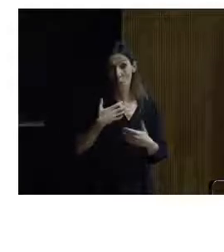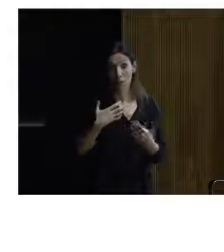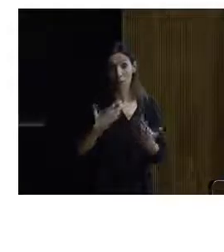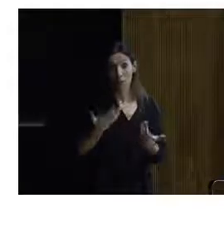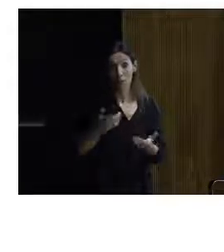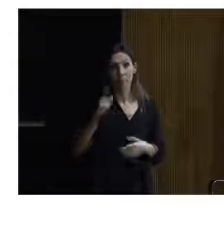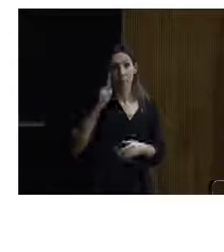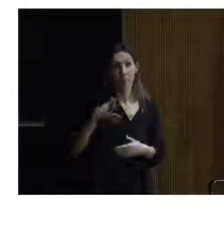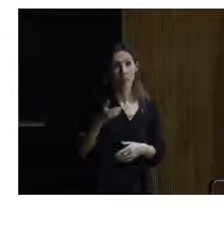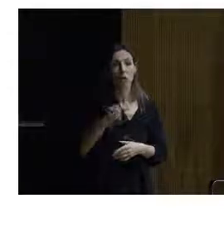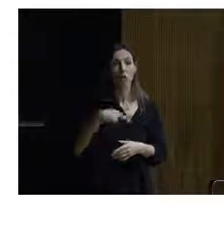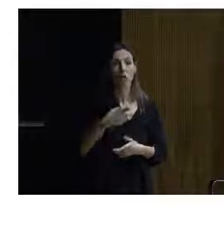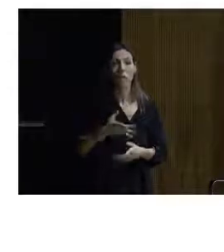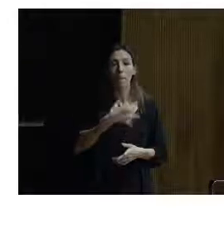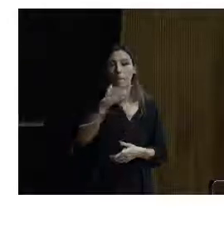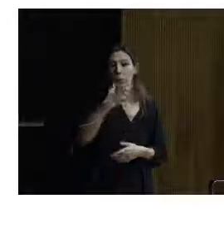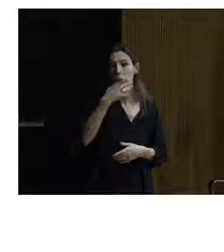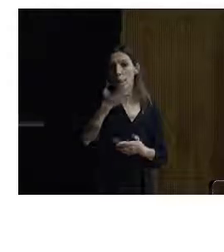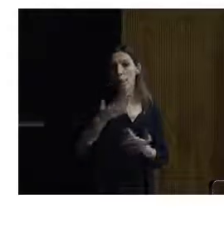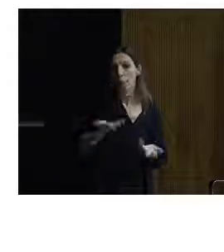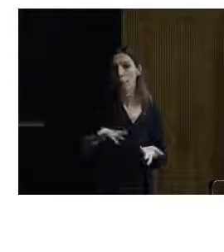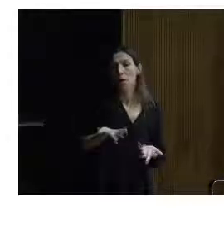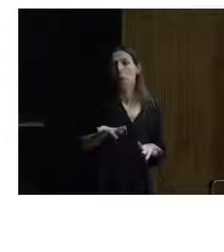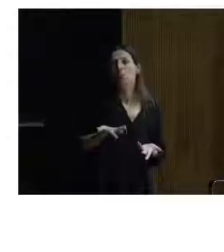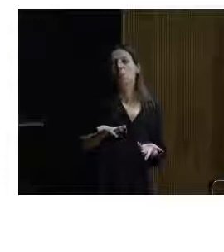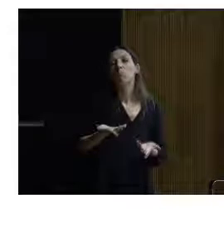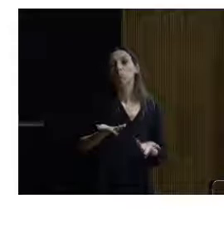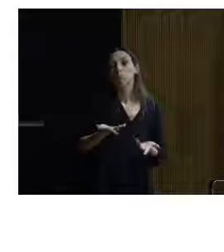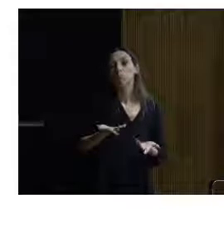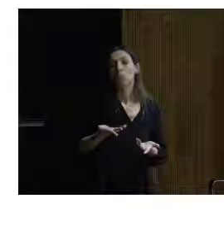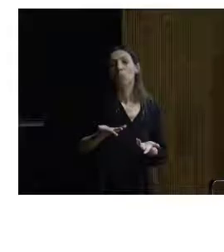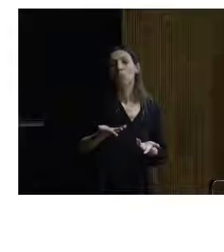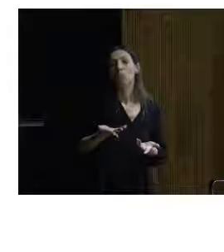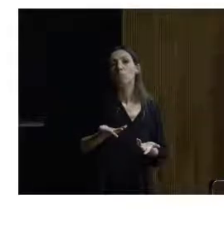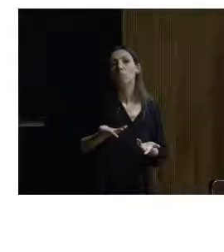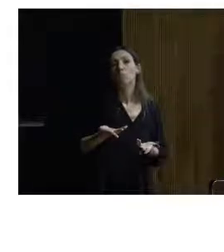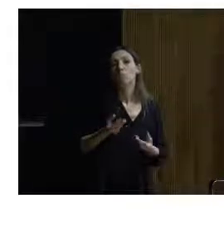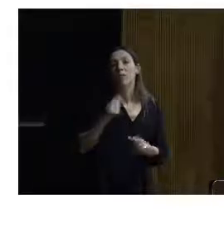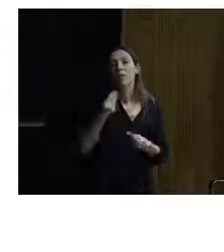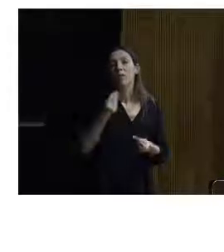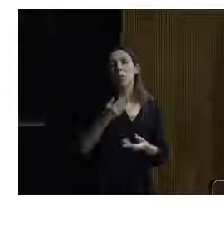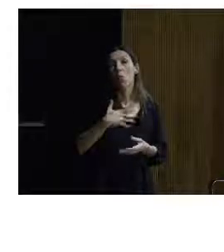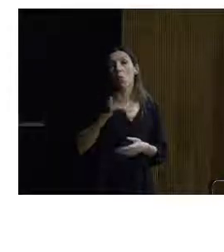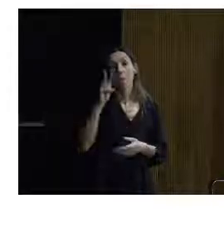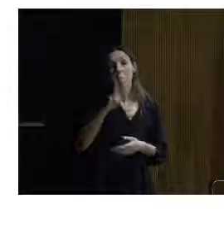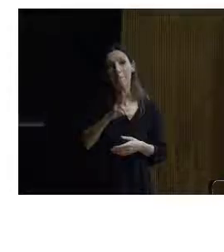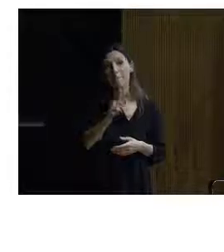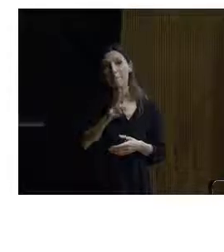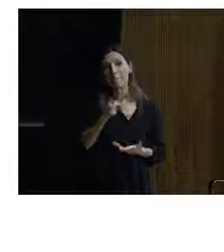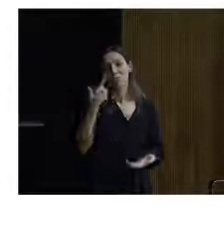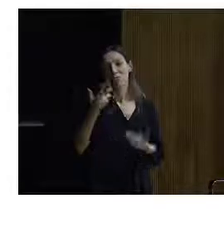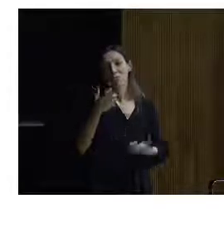Parece que tenemos vergüenza a veces de que nuestras intervenciones no se va a ver. Ya vendrá alguien para cambiarlas.